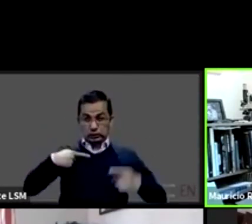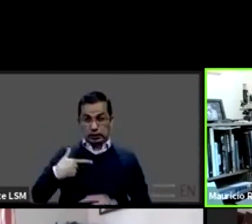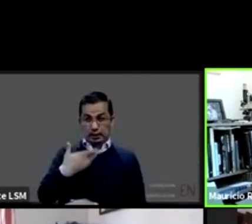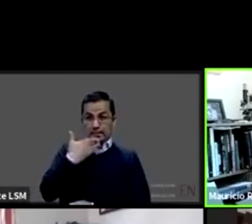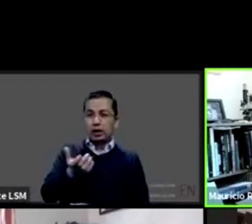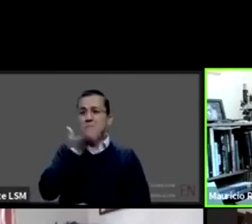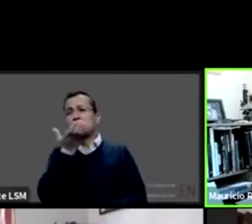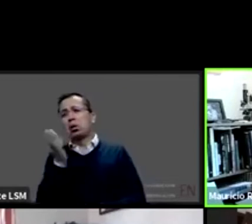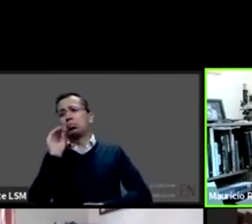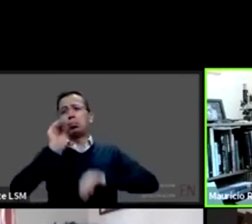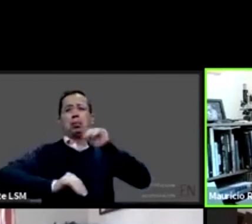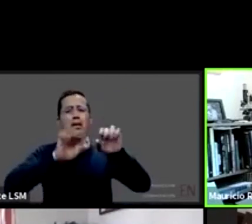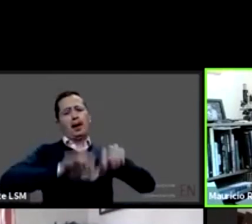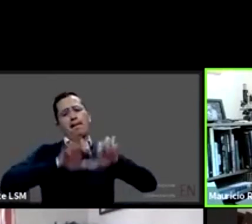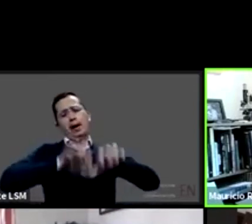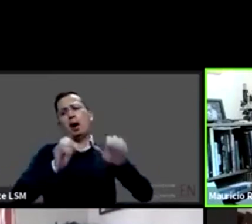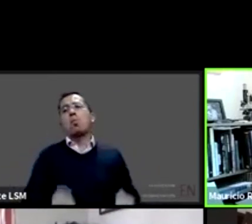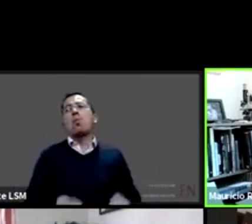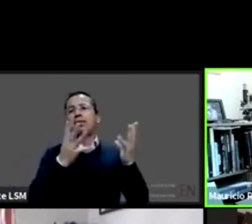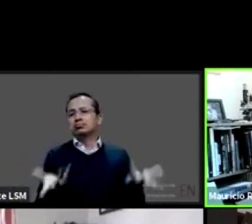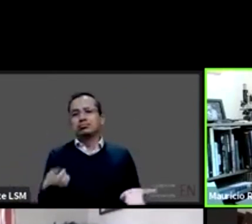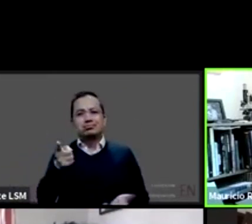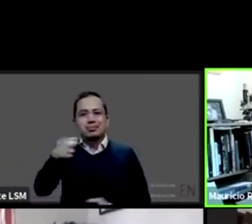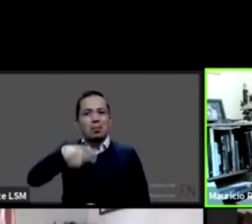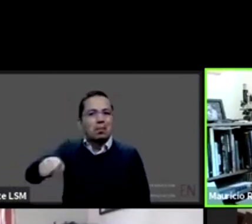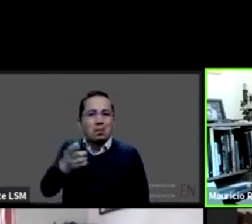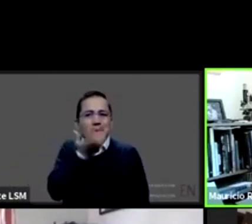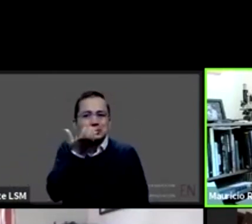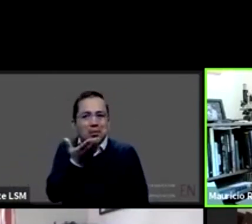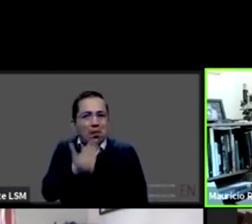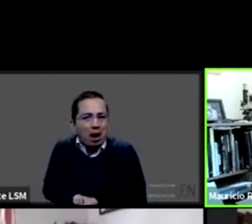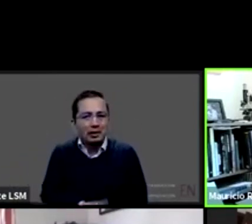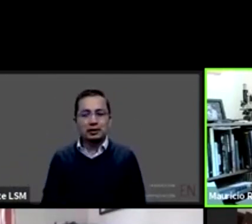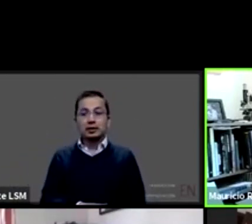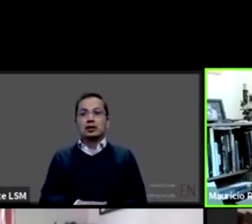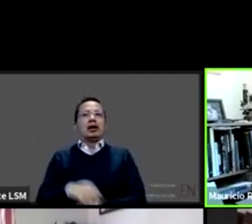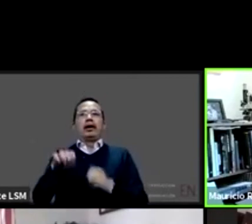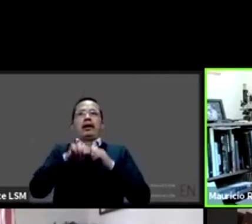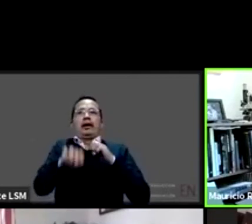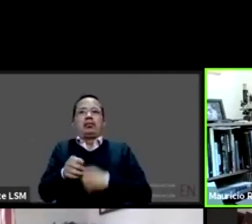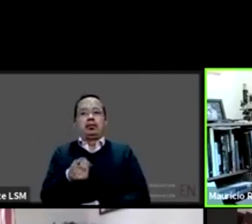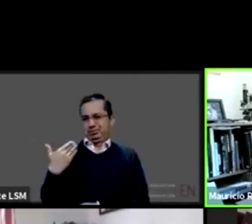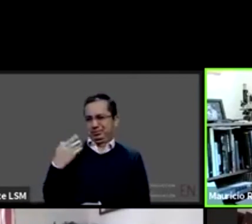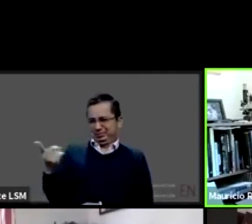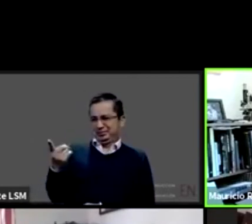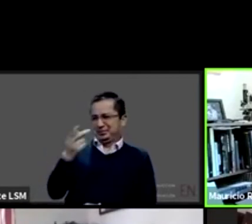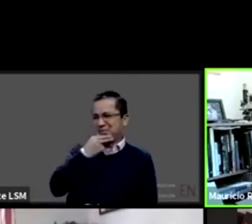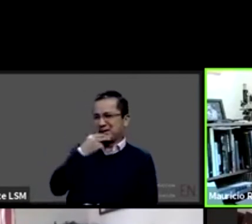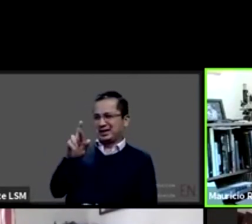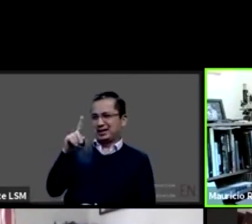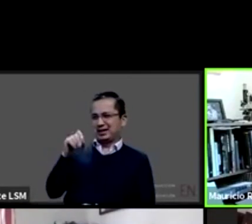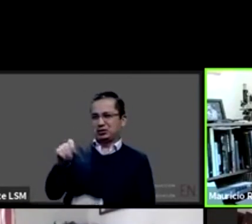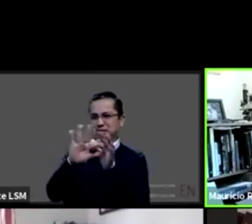que pone Ricardo de simplemente agregar que te digan lo de la discapacidad es un